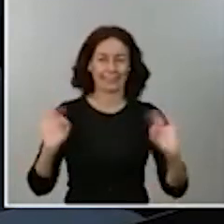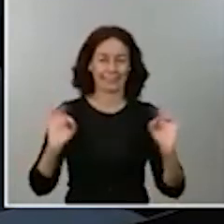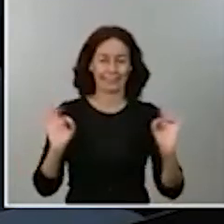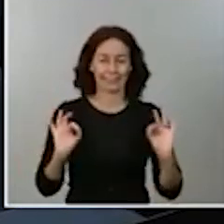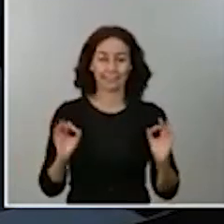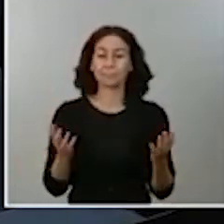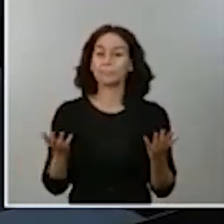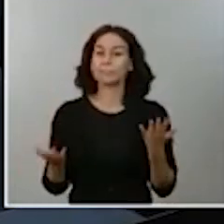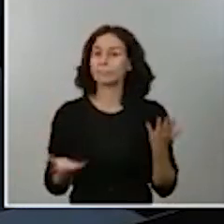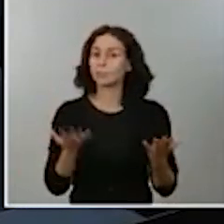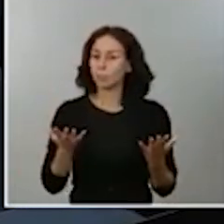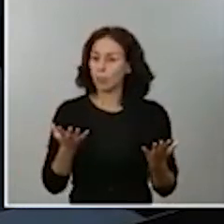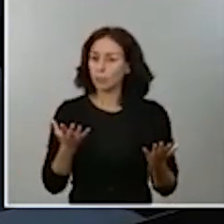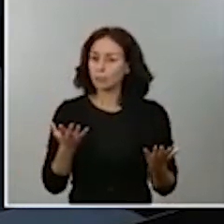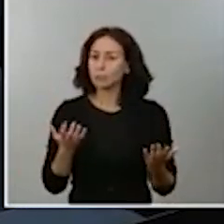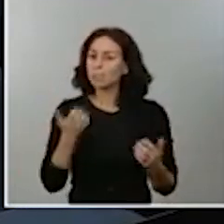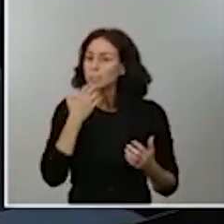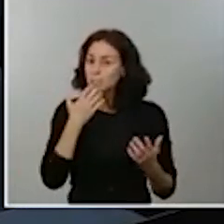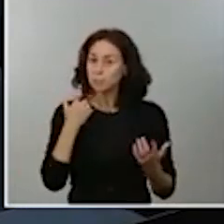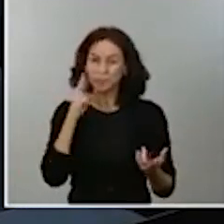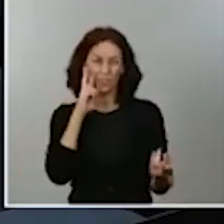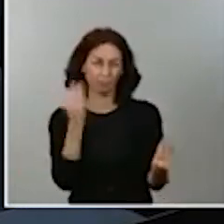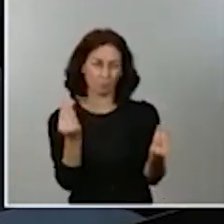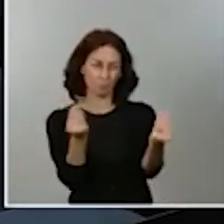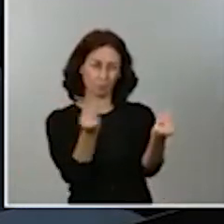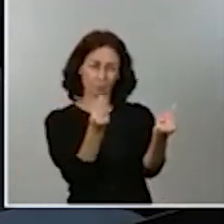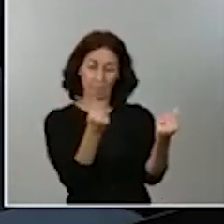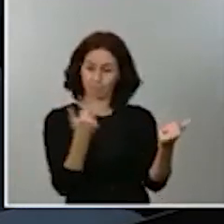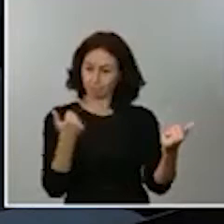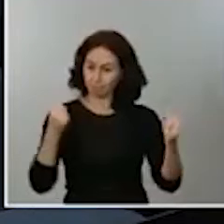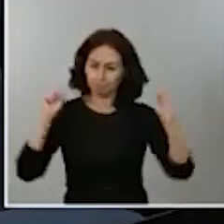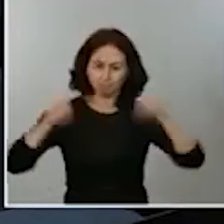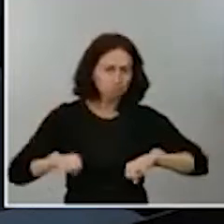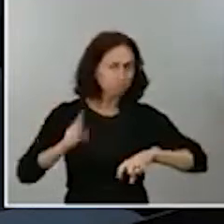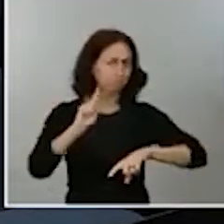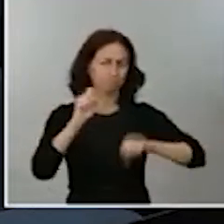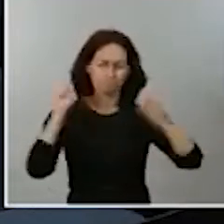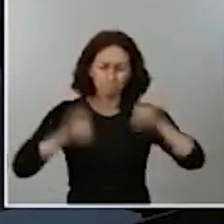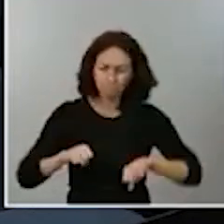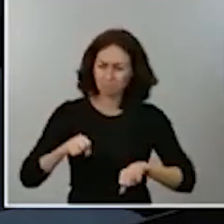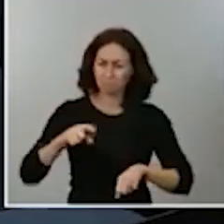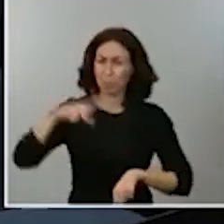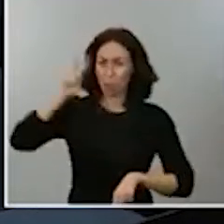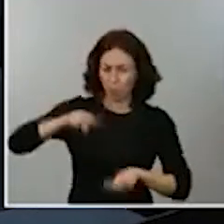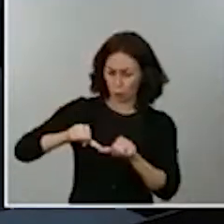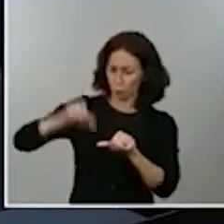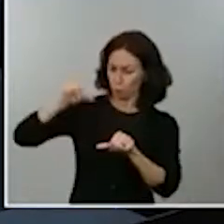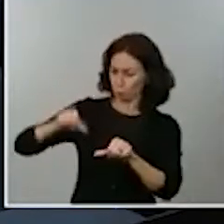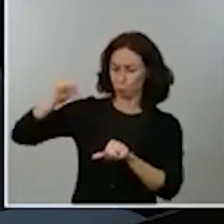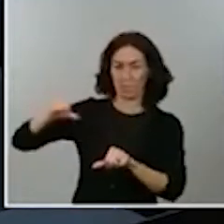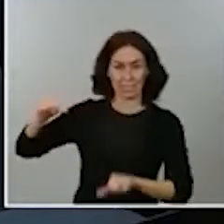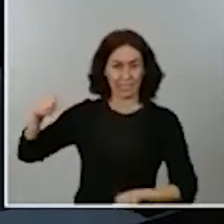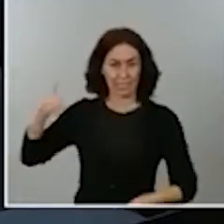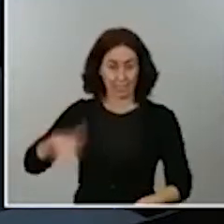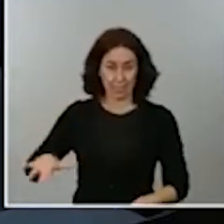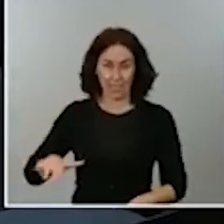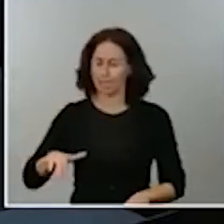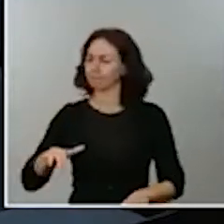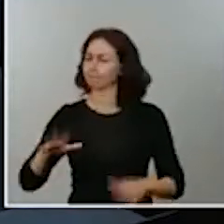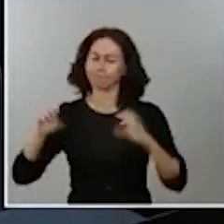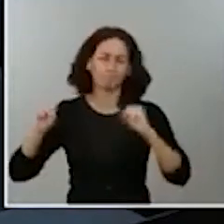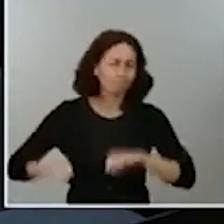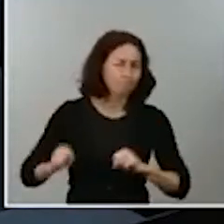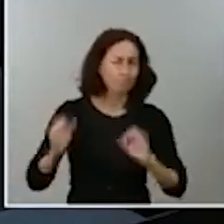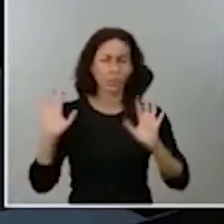tardado tanto teniendo en cuenta que durante dos meses la tendencia ha sido creciente hasta llegar al punto de descontrol.